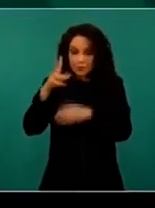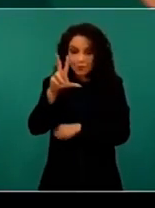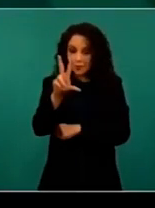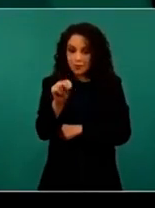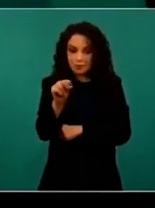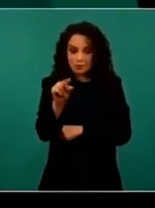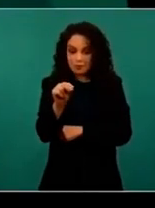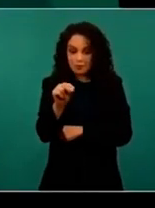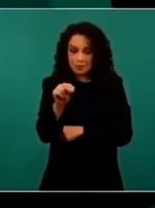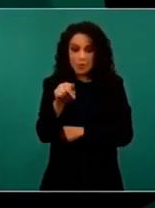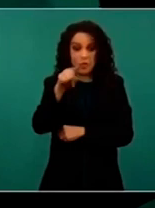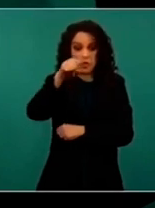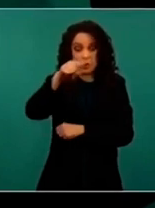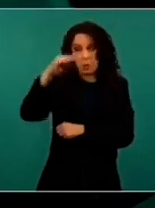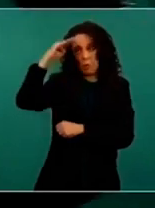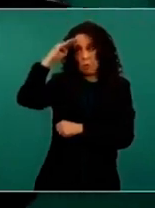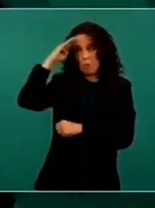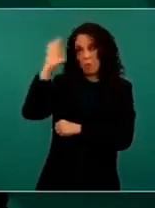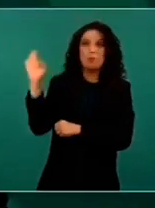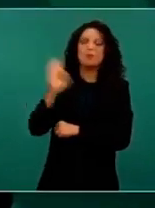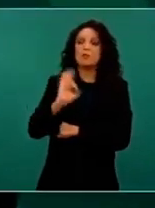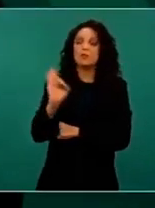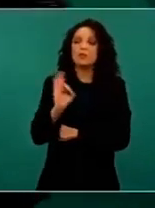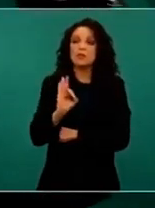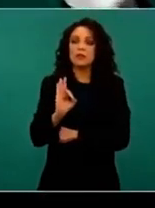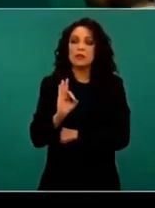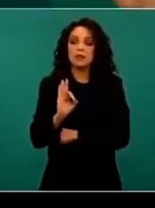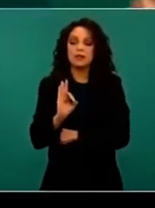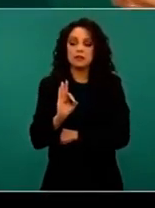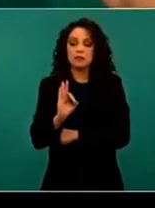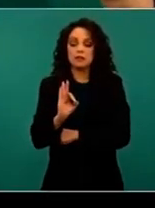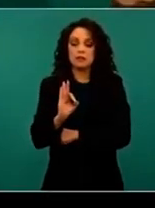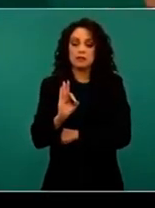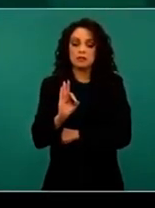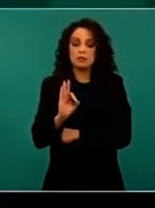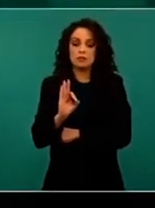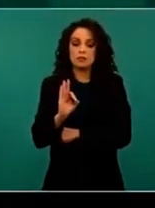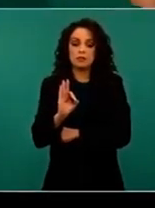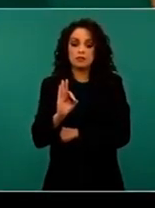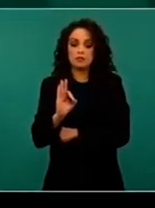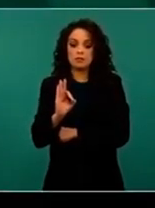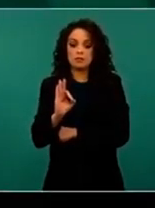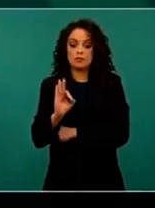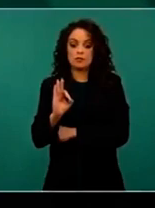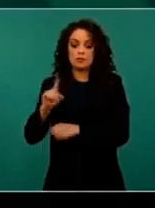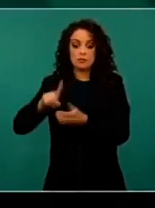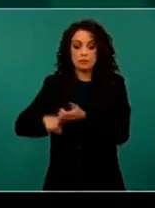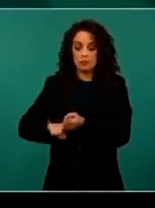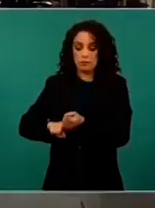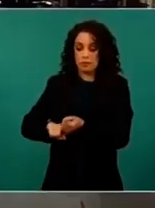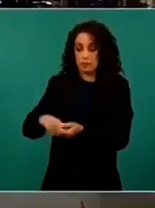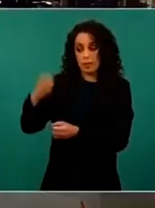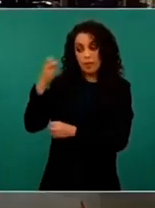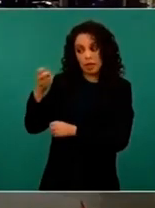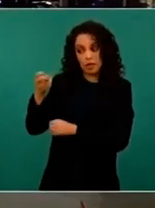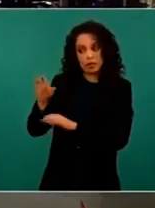pensando de que estos males, que además deben de combatirse